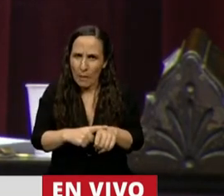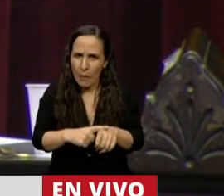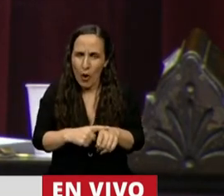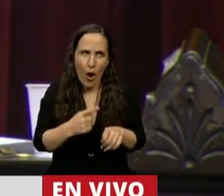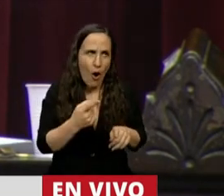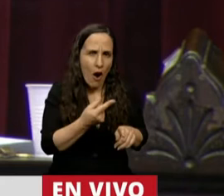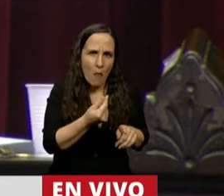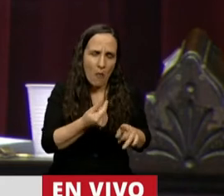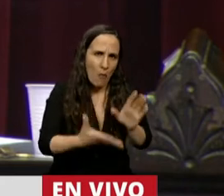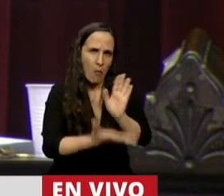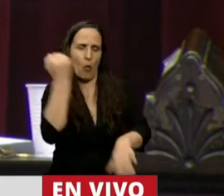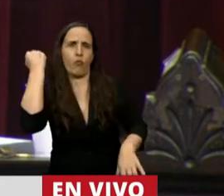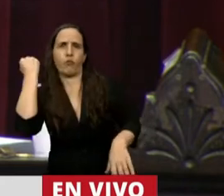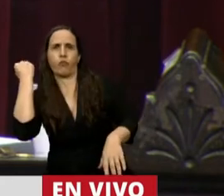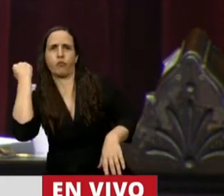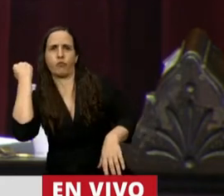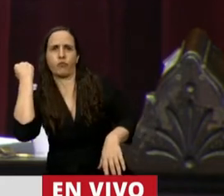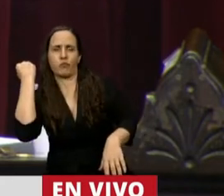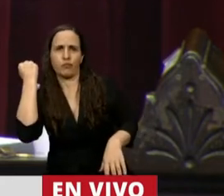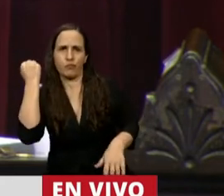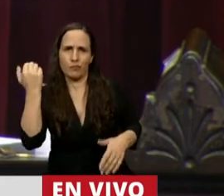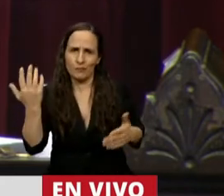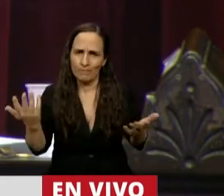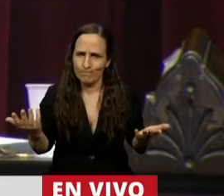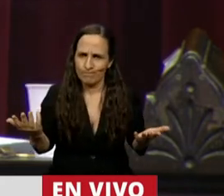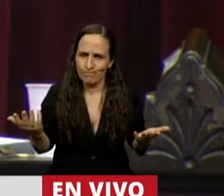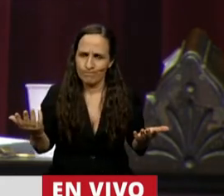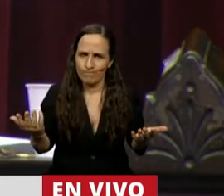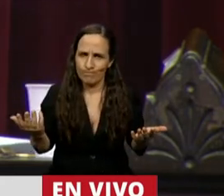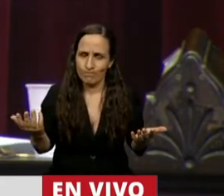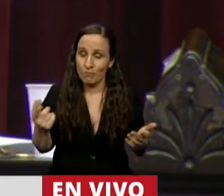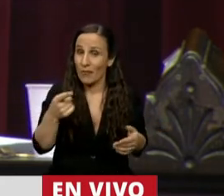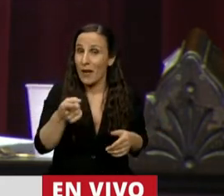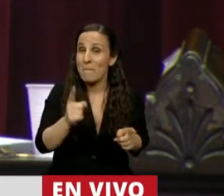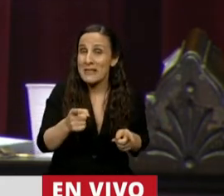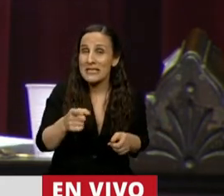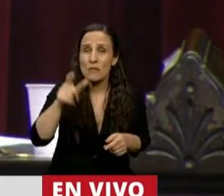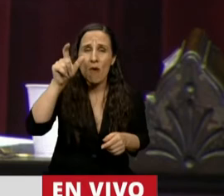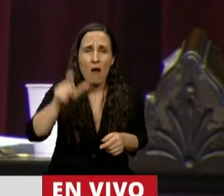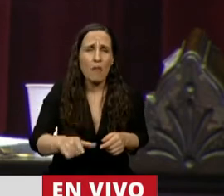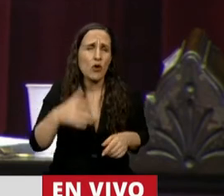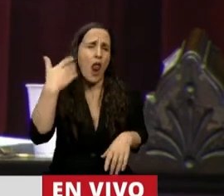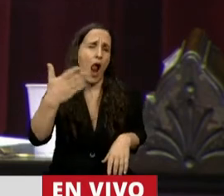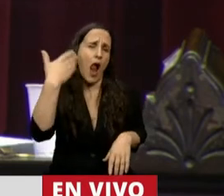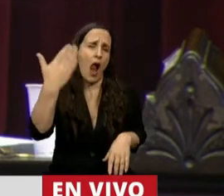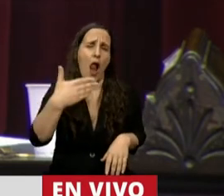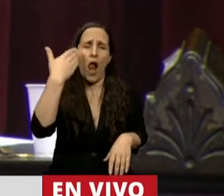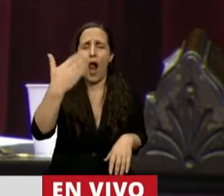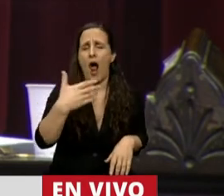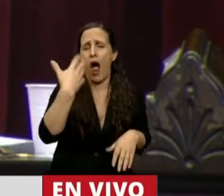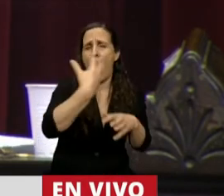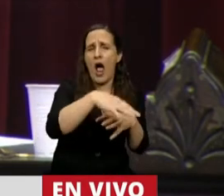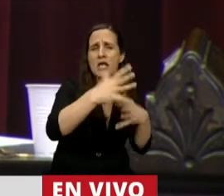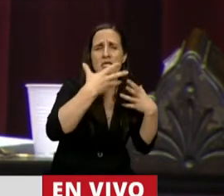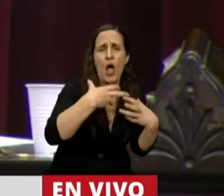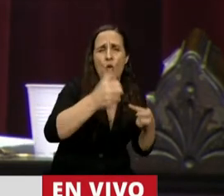descaradamente las manos en el bolsillo. Le decía, los mismos que se llenan la boca, hablando de salud, de